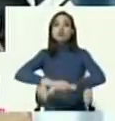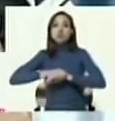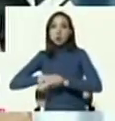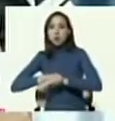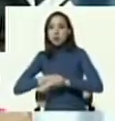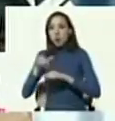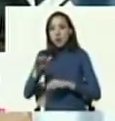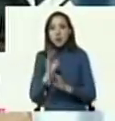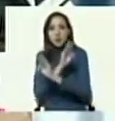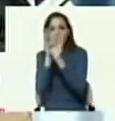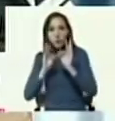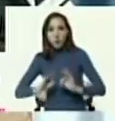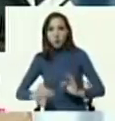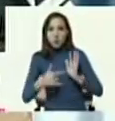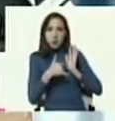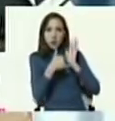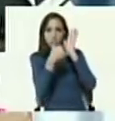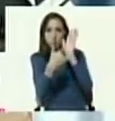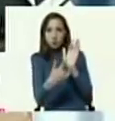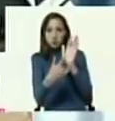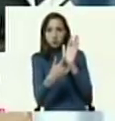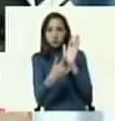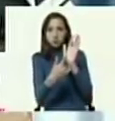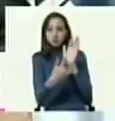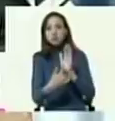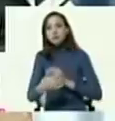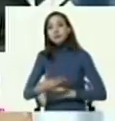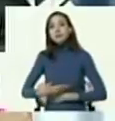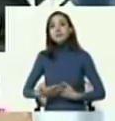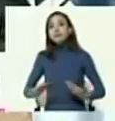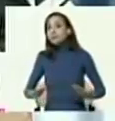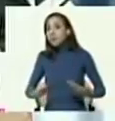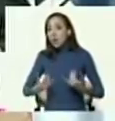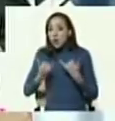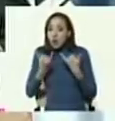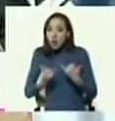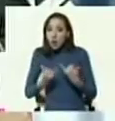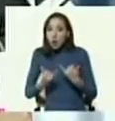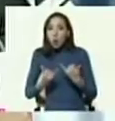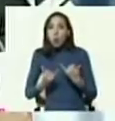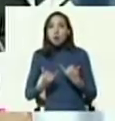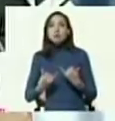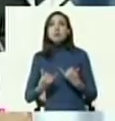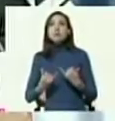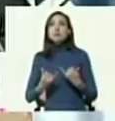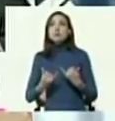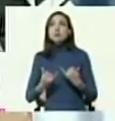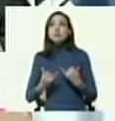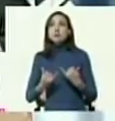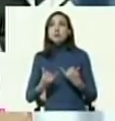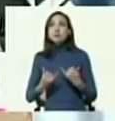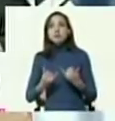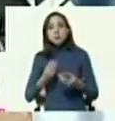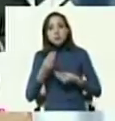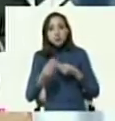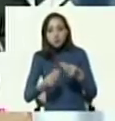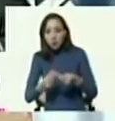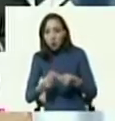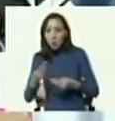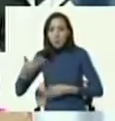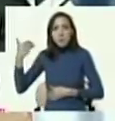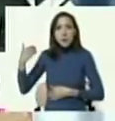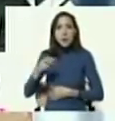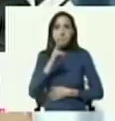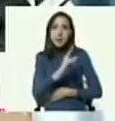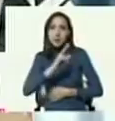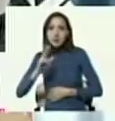modalidad que he señalado el día de hoy. Uno de los más recientes y emblemáticos fue, ocurrido el pasado 23 de